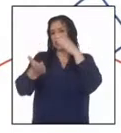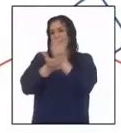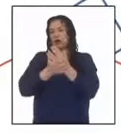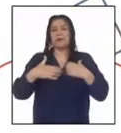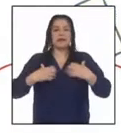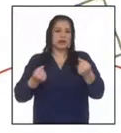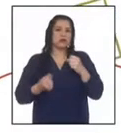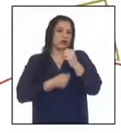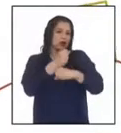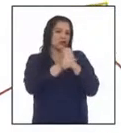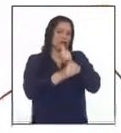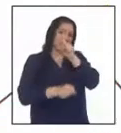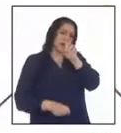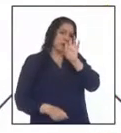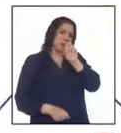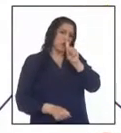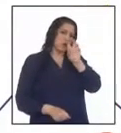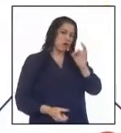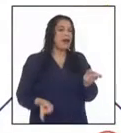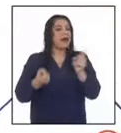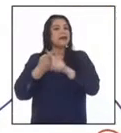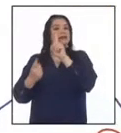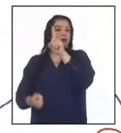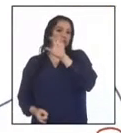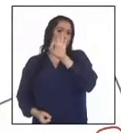años 1919 y 1930?